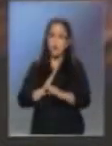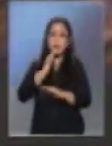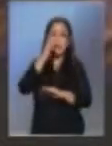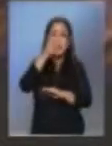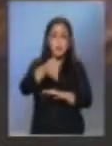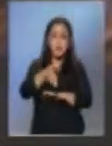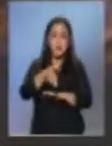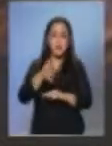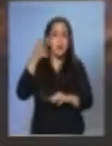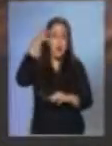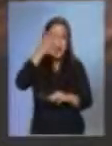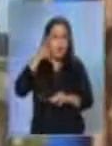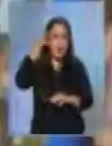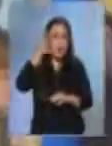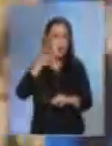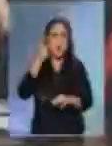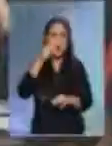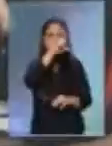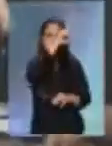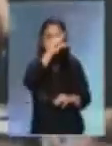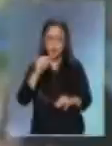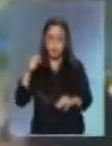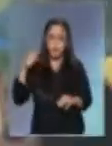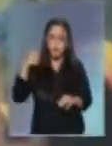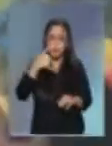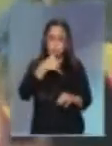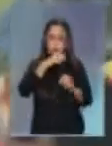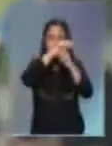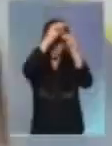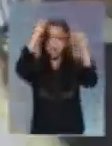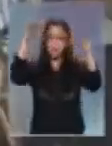Disminuir nuestros residuos es salvar el devenir de nuestra especie.